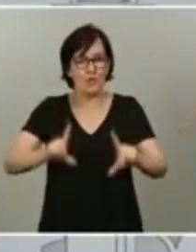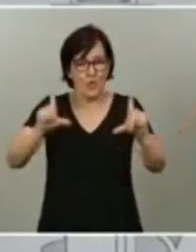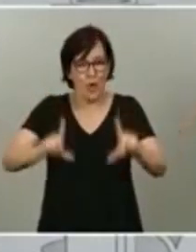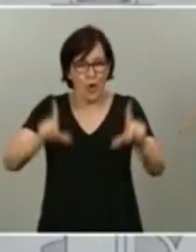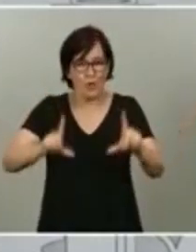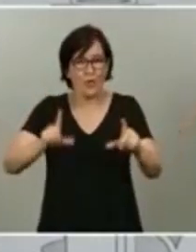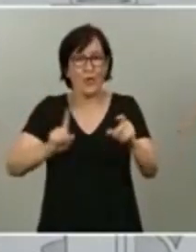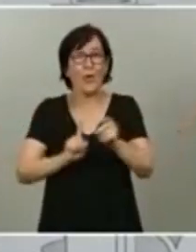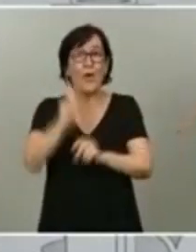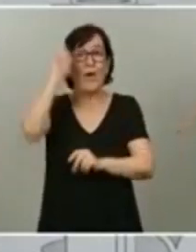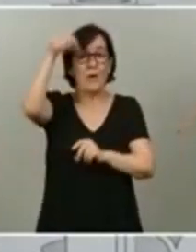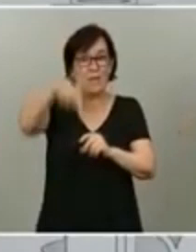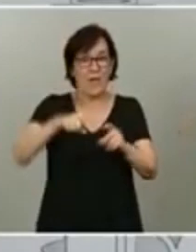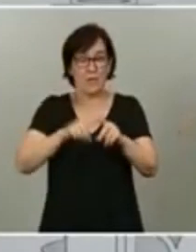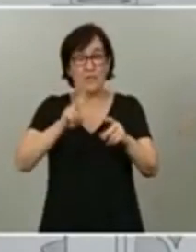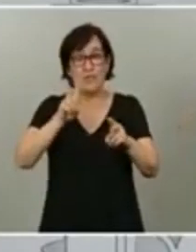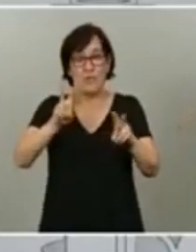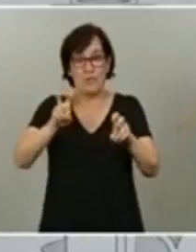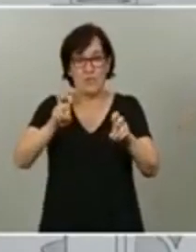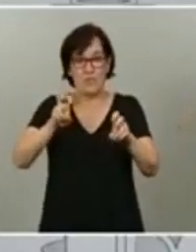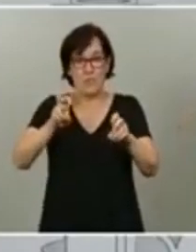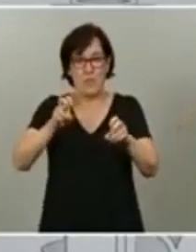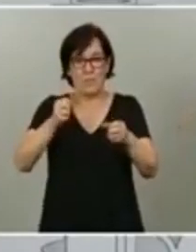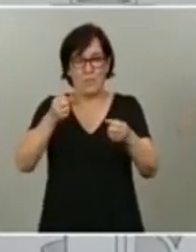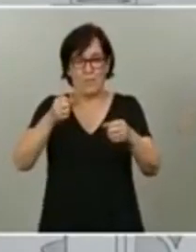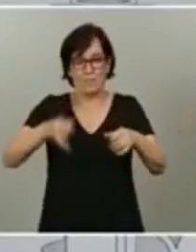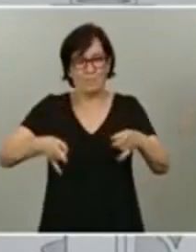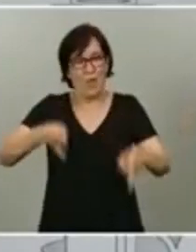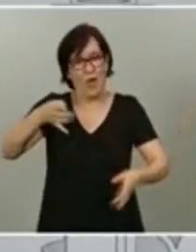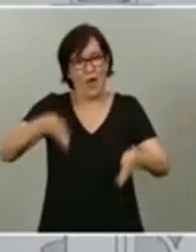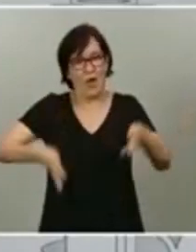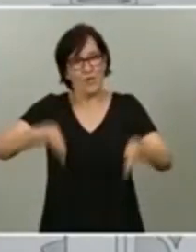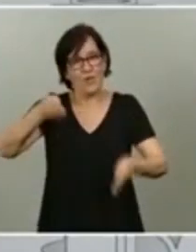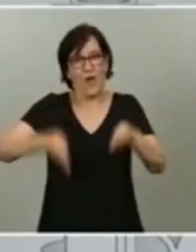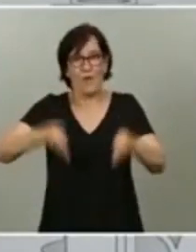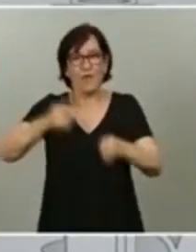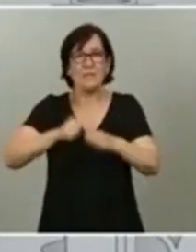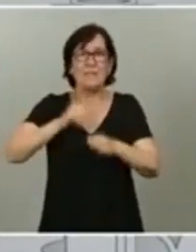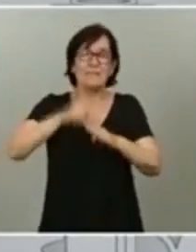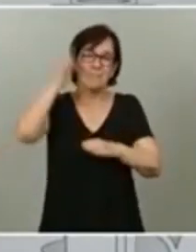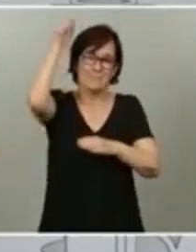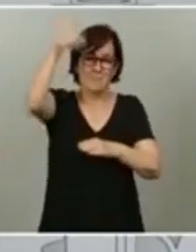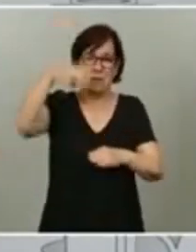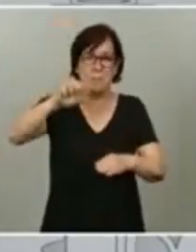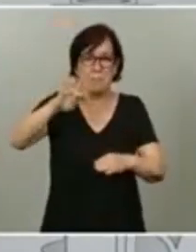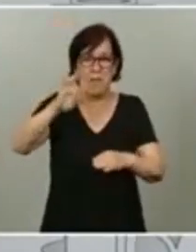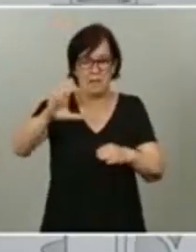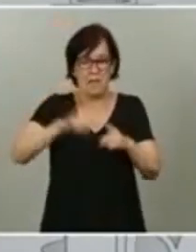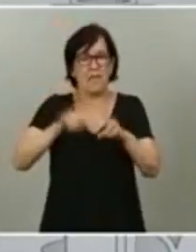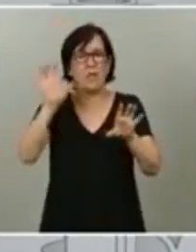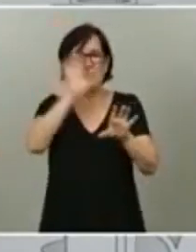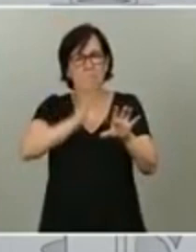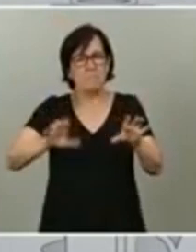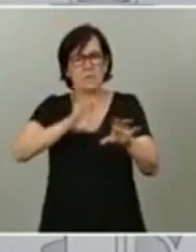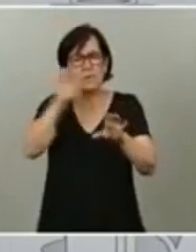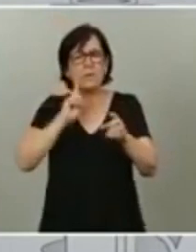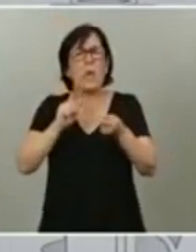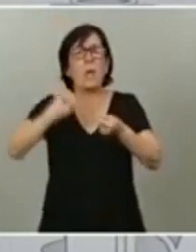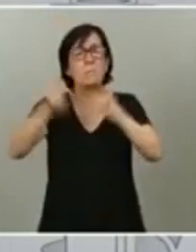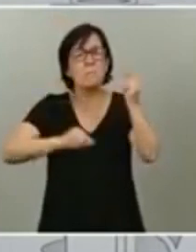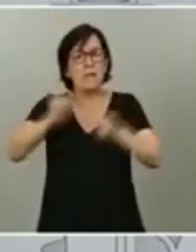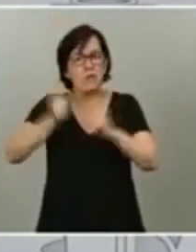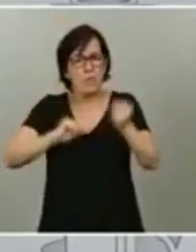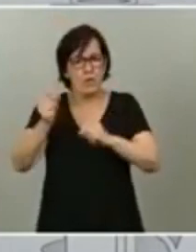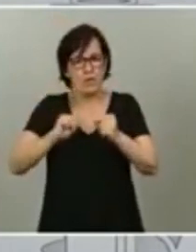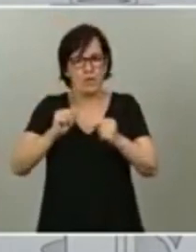vehículo robotizado que enviaría a Marte y los países europeos deliberábamos sobre nuestros presupuestos comunitarios. En España,